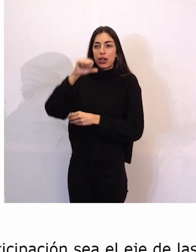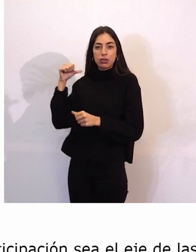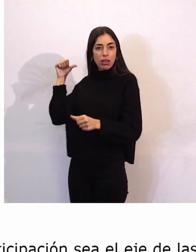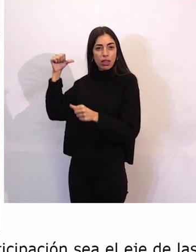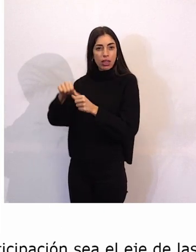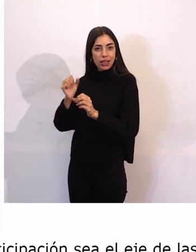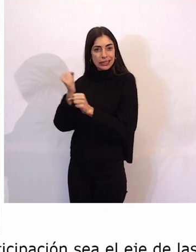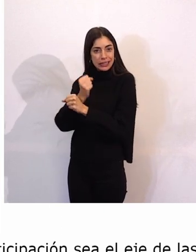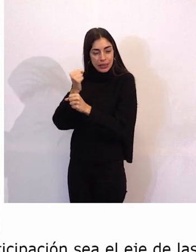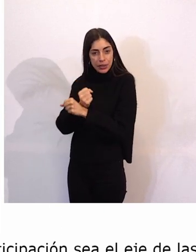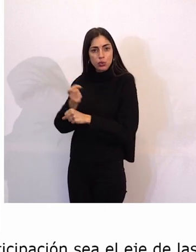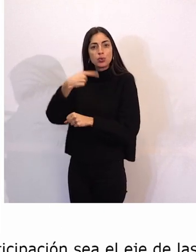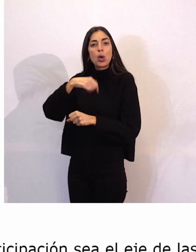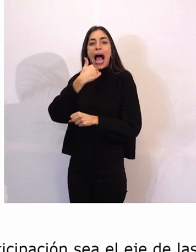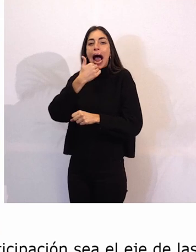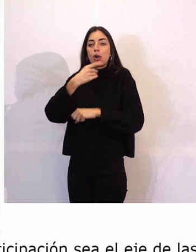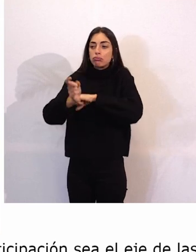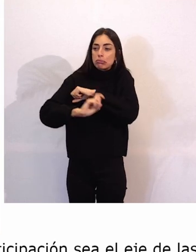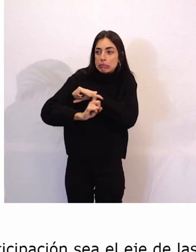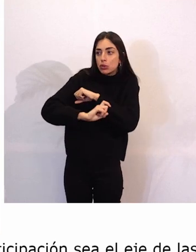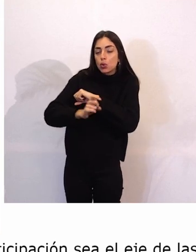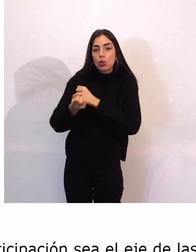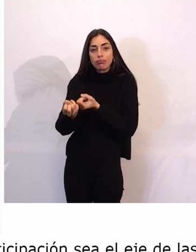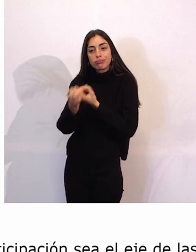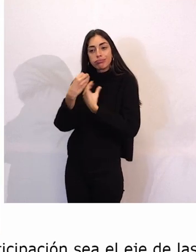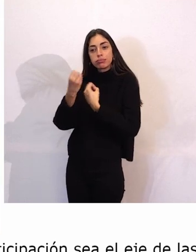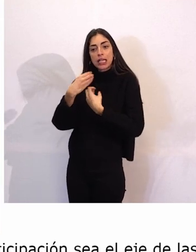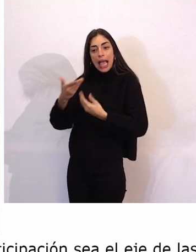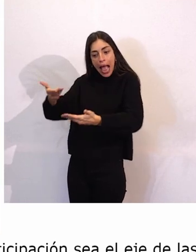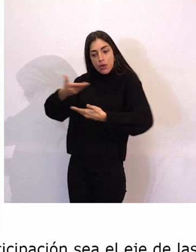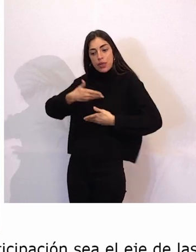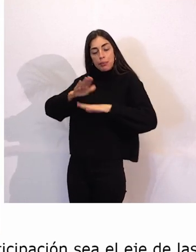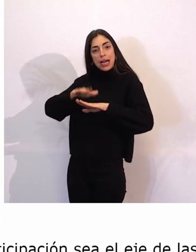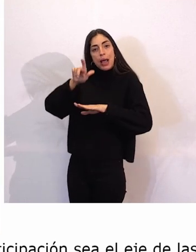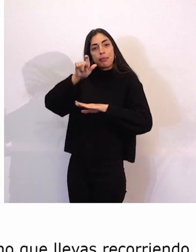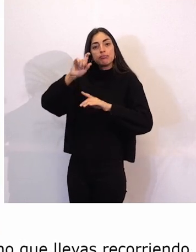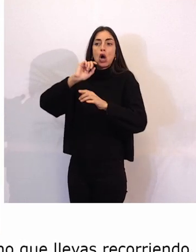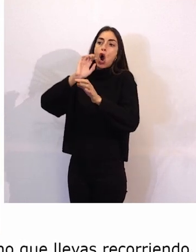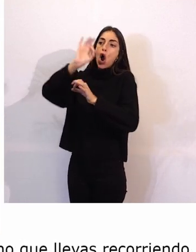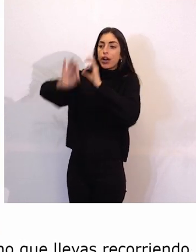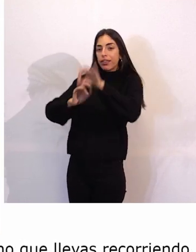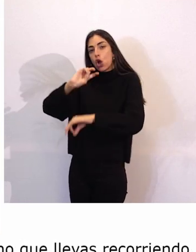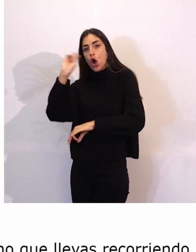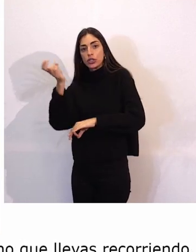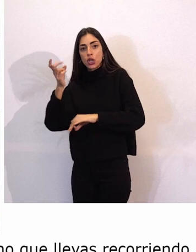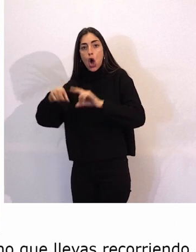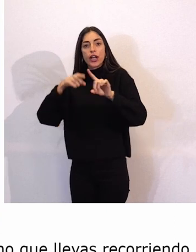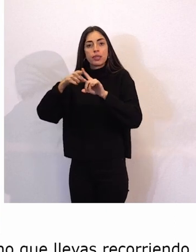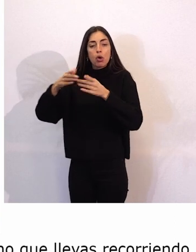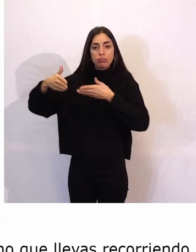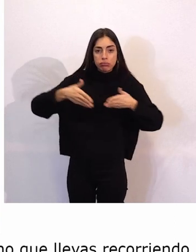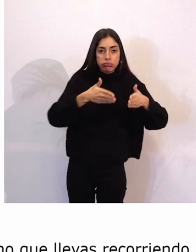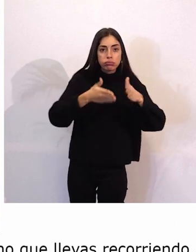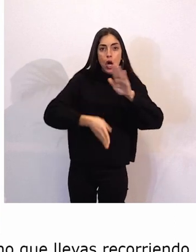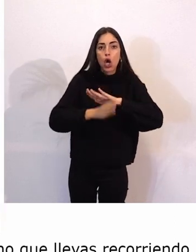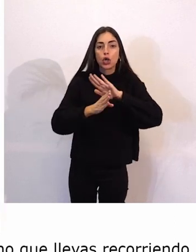¿alguna clave que nos pudieras decir, que nos pudieras servir a otras organizaciones para ir avanzando en ese recorrido? Sí.